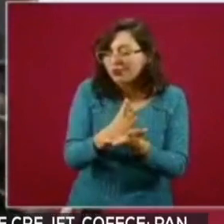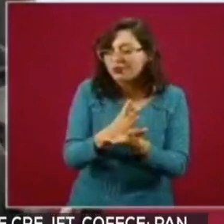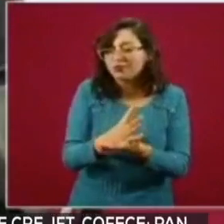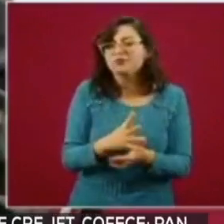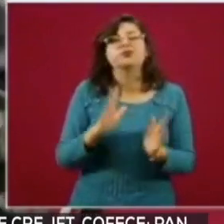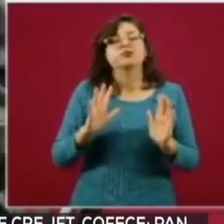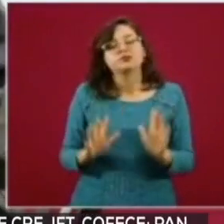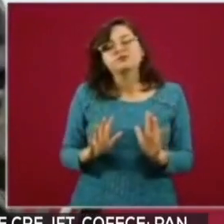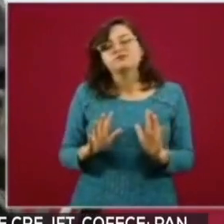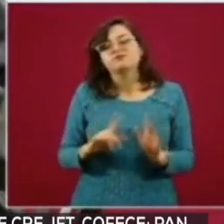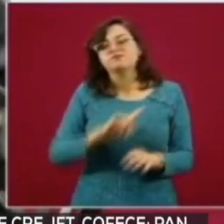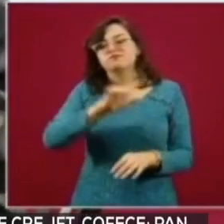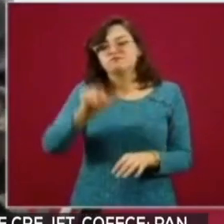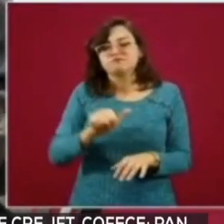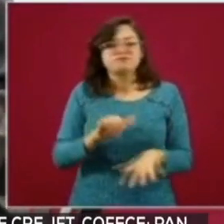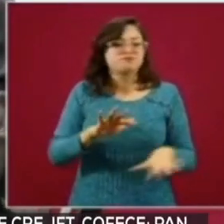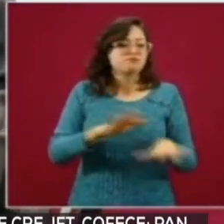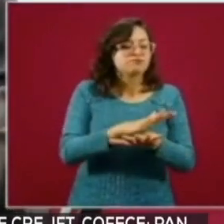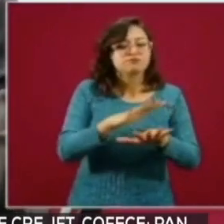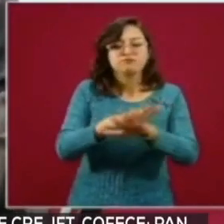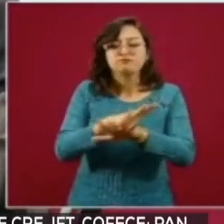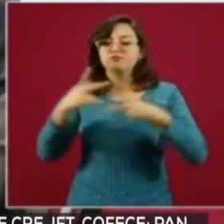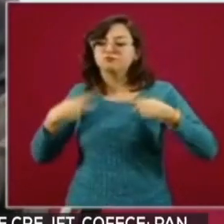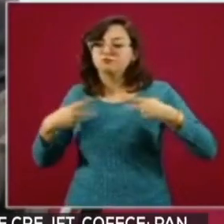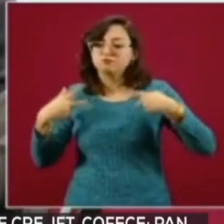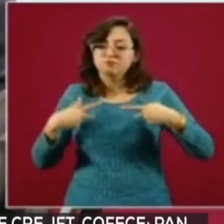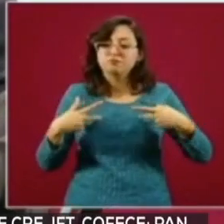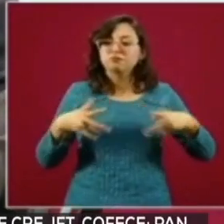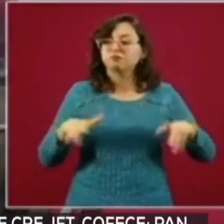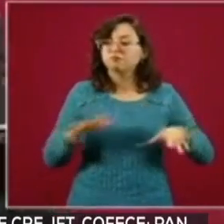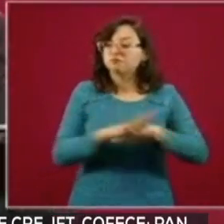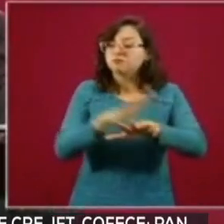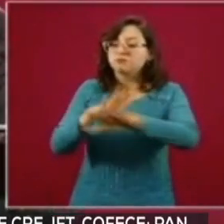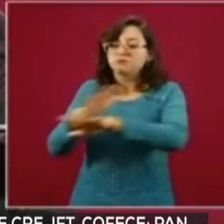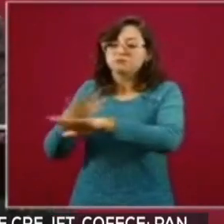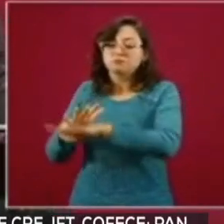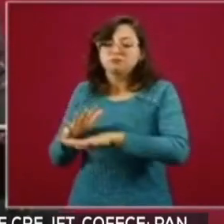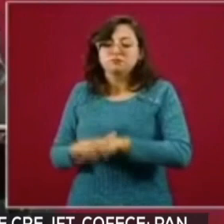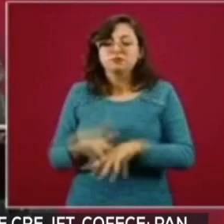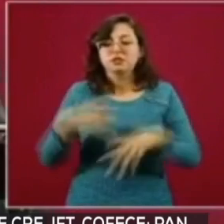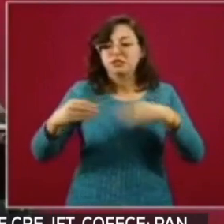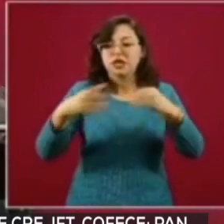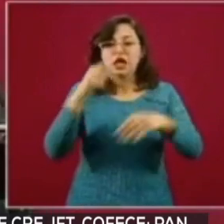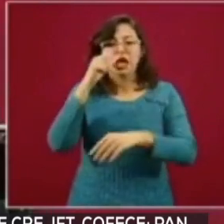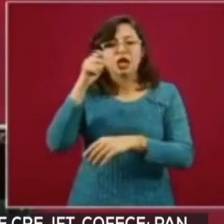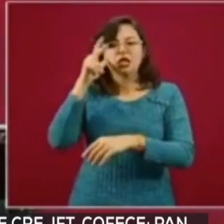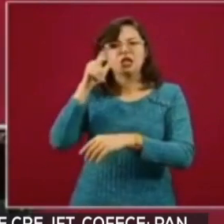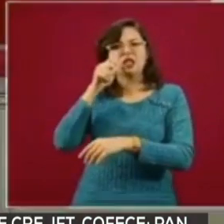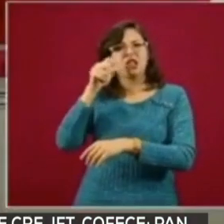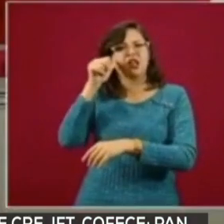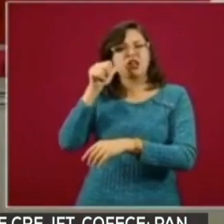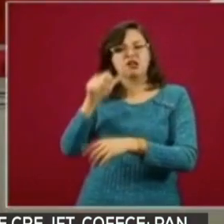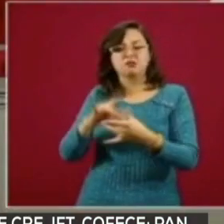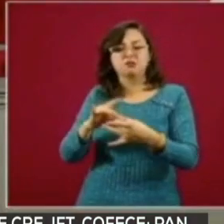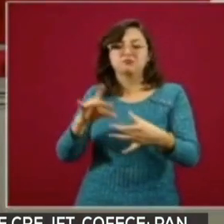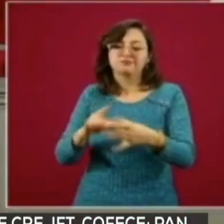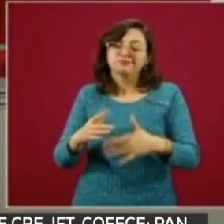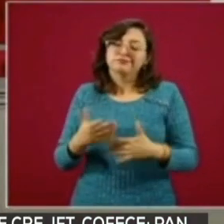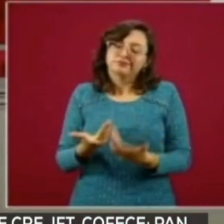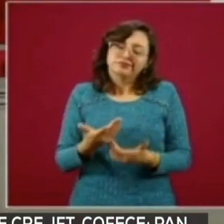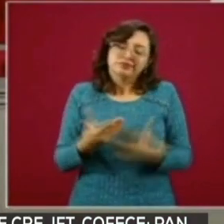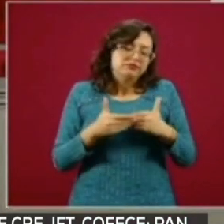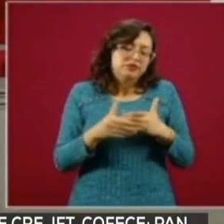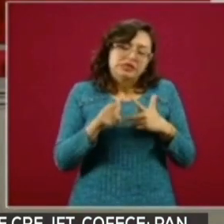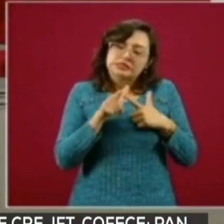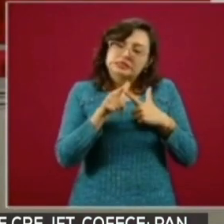Por distintas modificaciones de la conducta social y los contagios, como lo mostramos anteayer o ayer, se ha prolongado